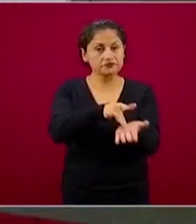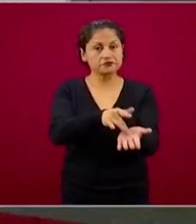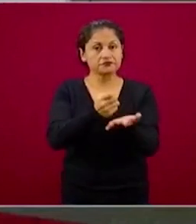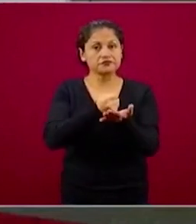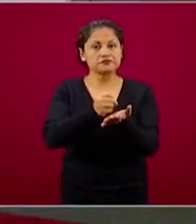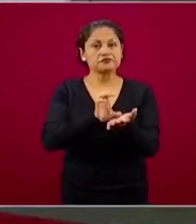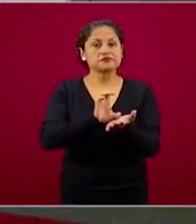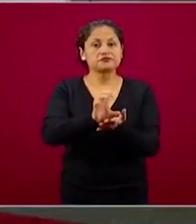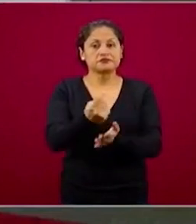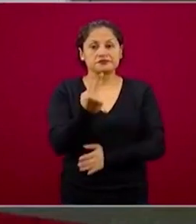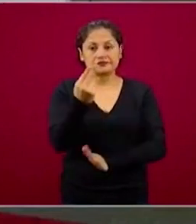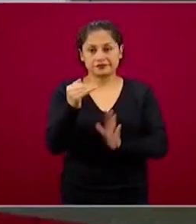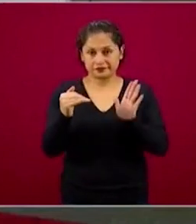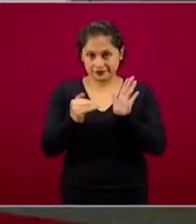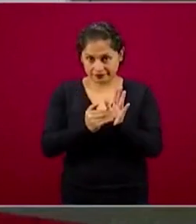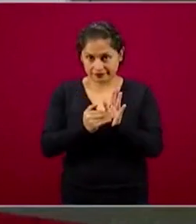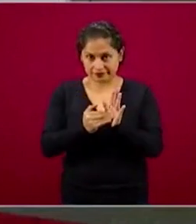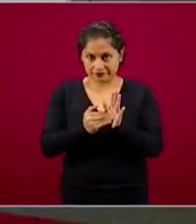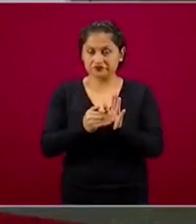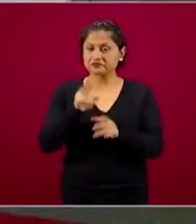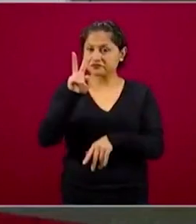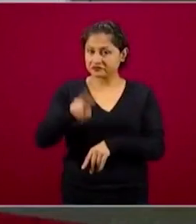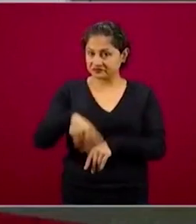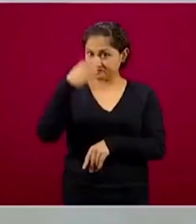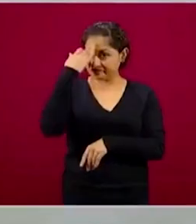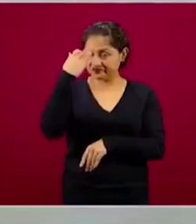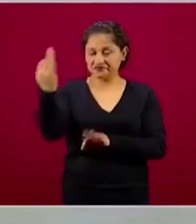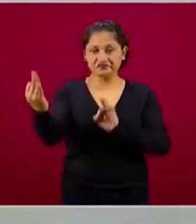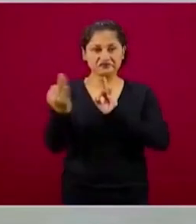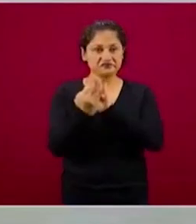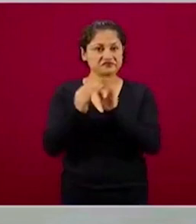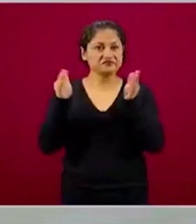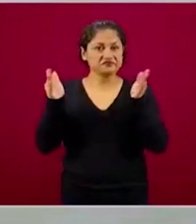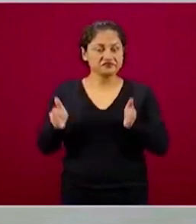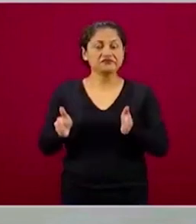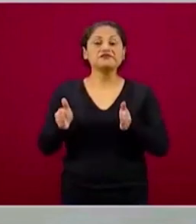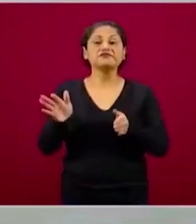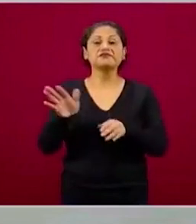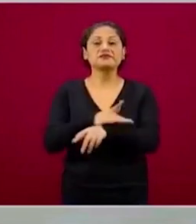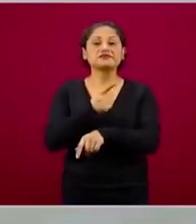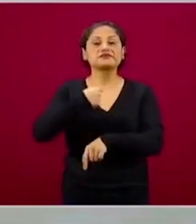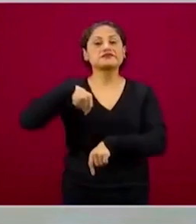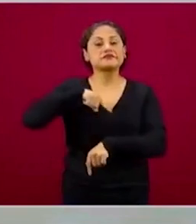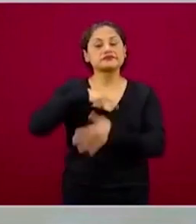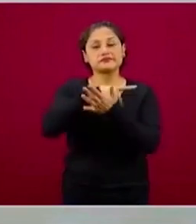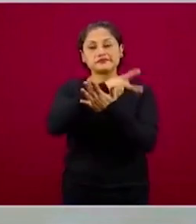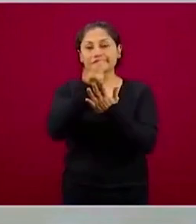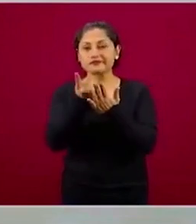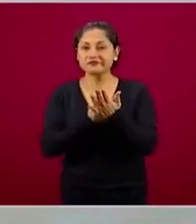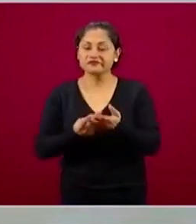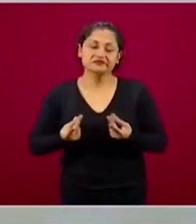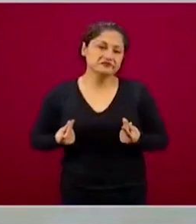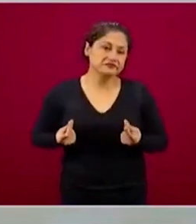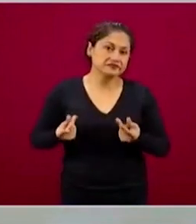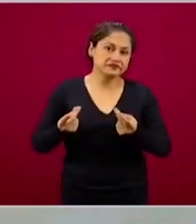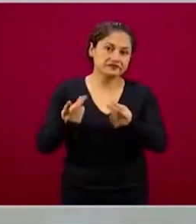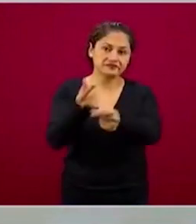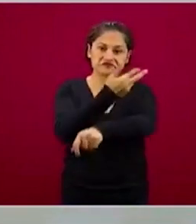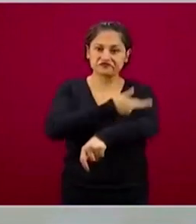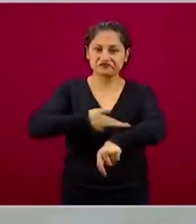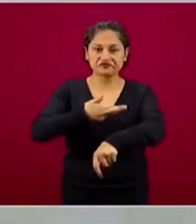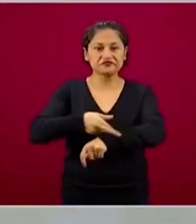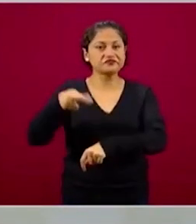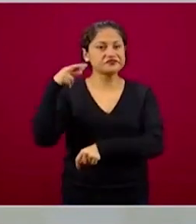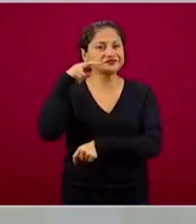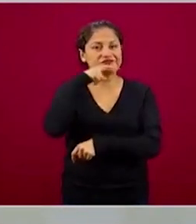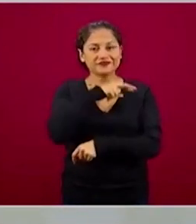lleva muy poco tiempo porque hemos diseñado un programa flexible, ágil, que nos permita llegar a quienes necesitan un